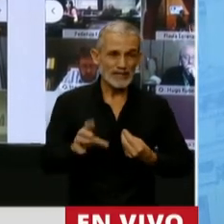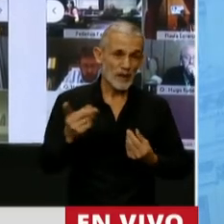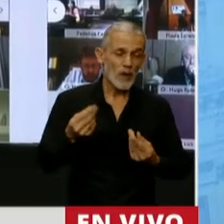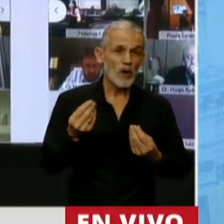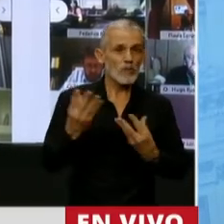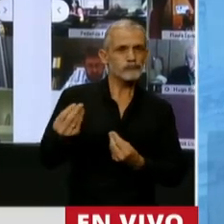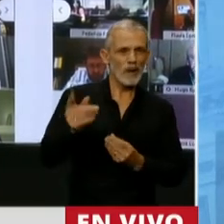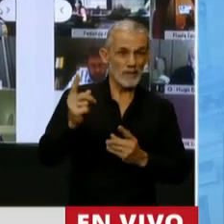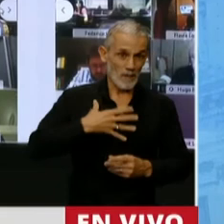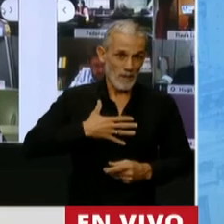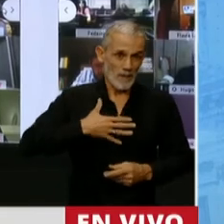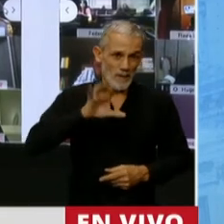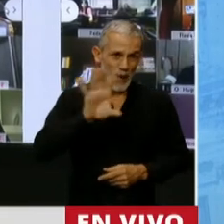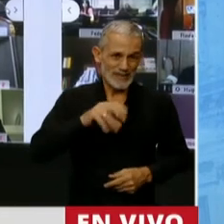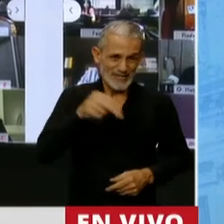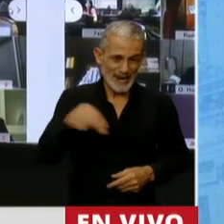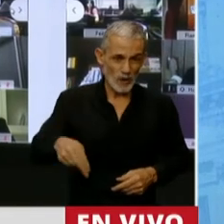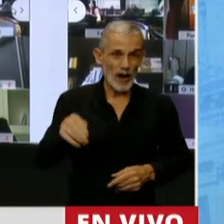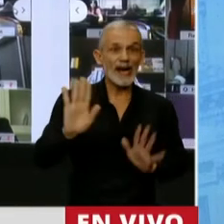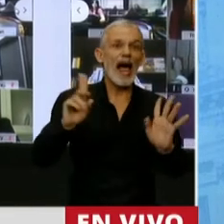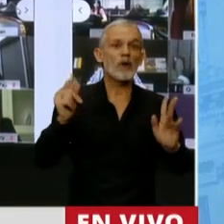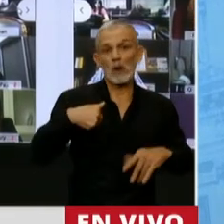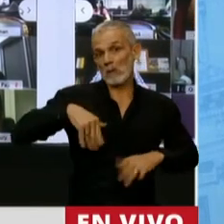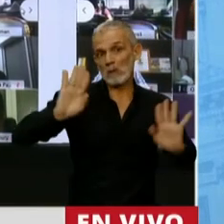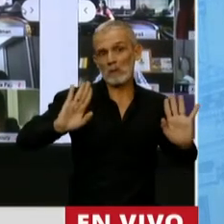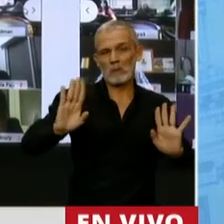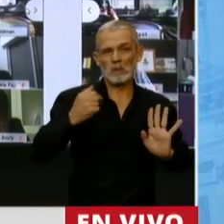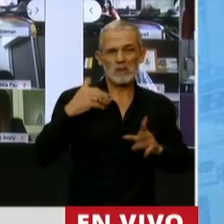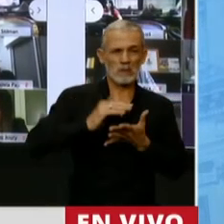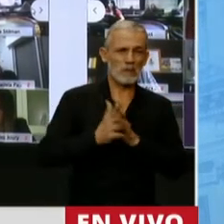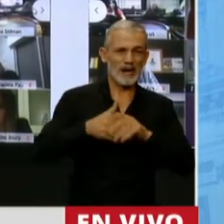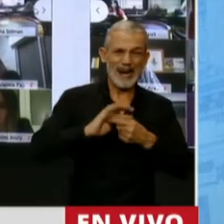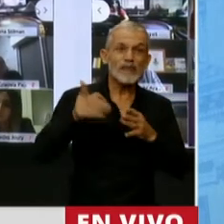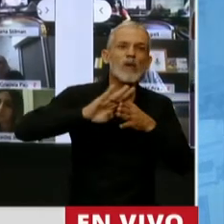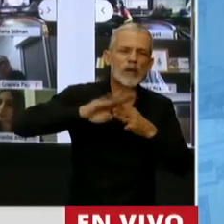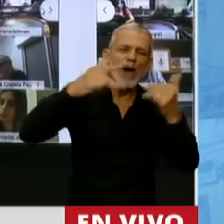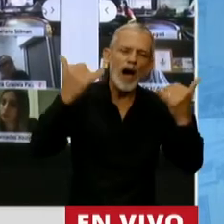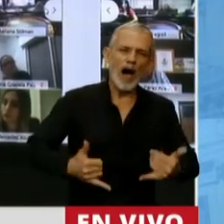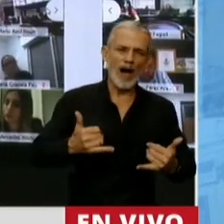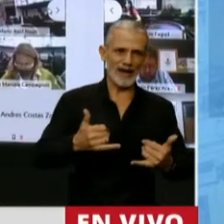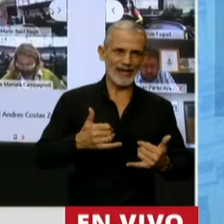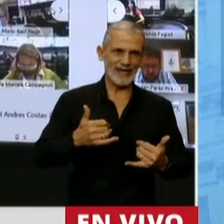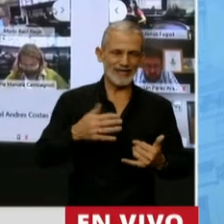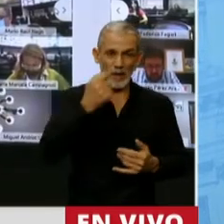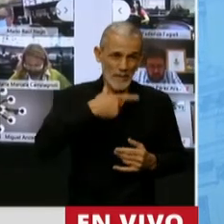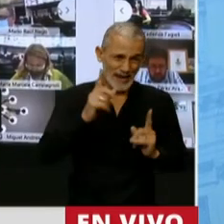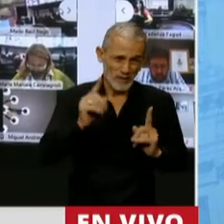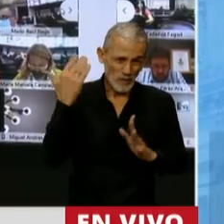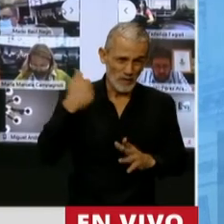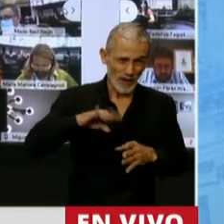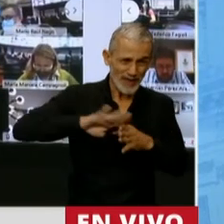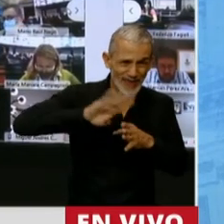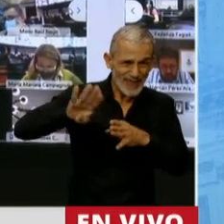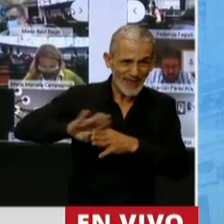y por acompañamiento, como mi provincia, Neuquén, y otras por omisión, quedaron presas de esa situación de endeudamiento que el macrismo lleva adelante,